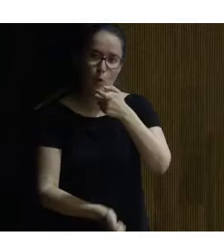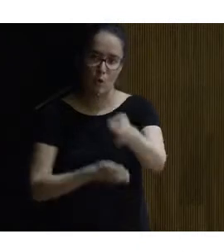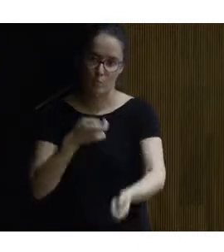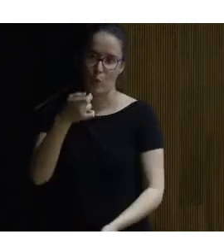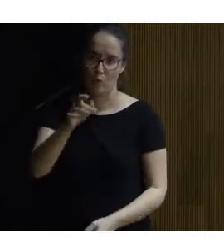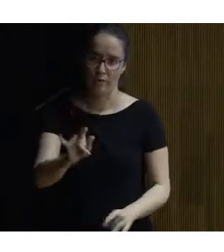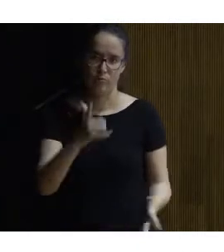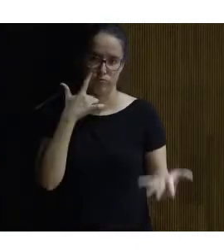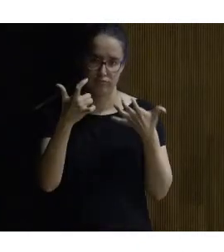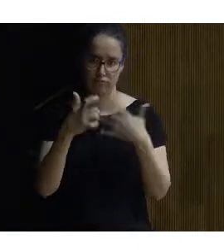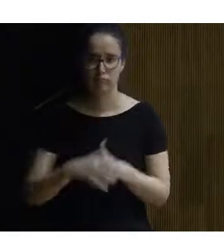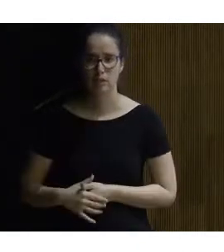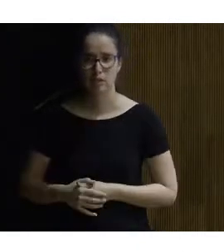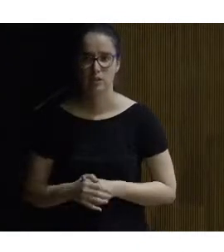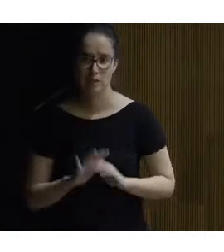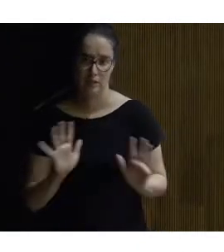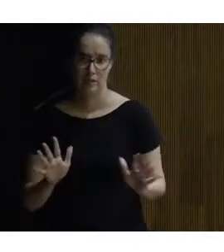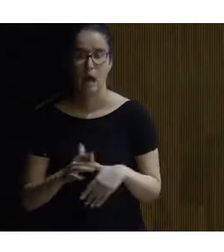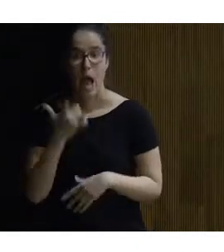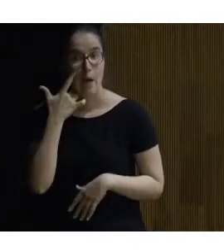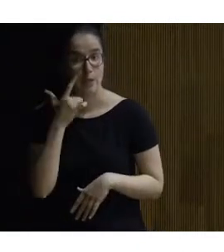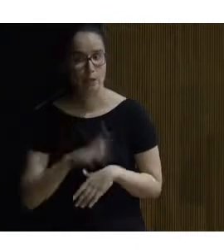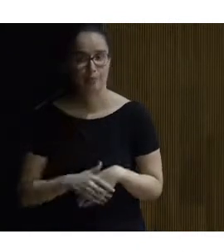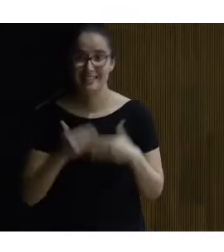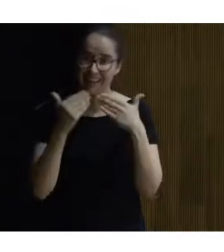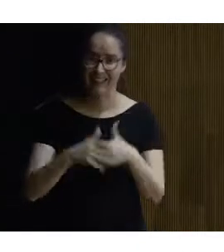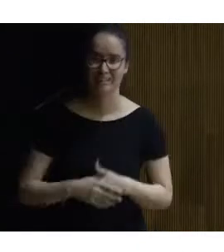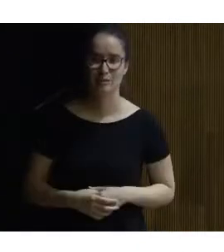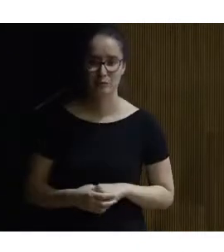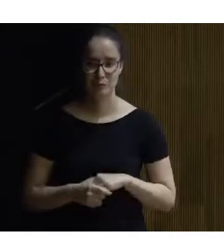sí que sí que se está consiguiendo así que a ver gracias